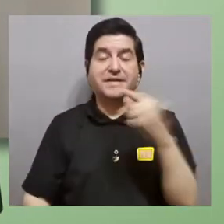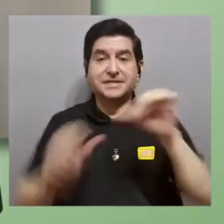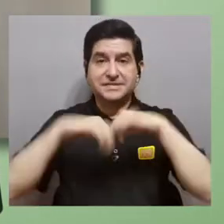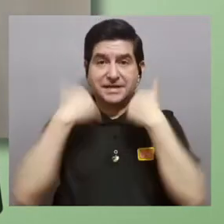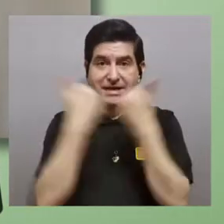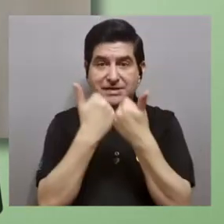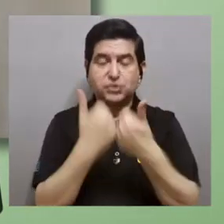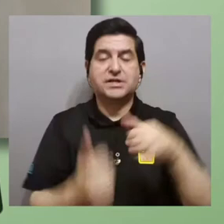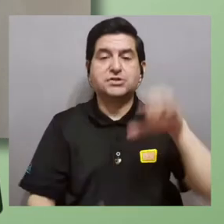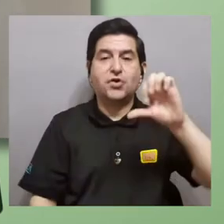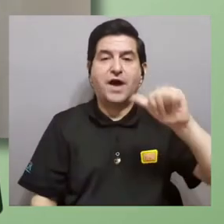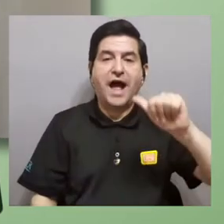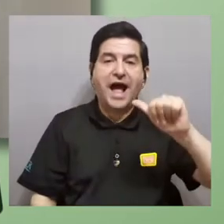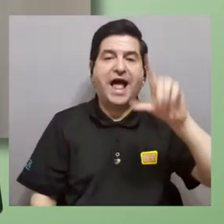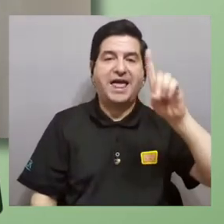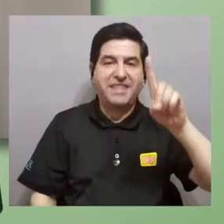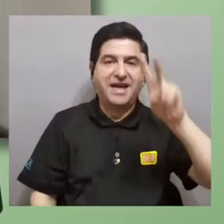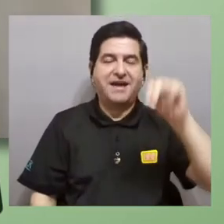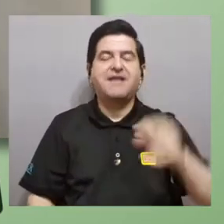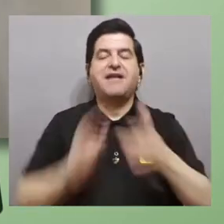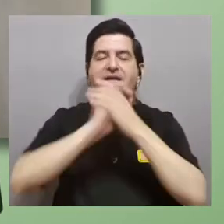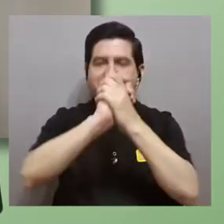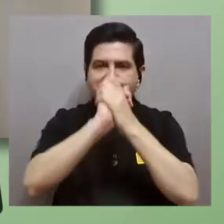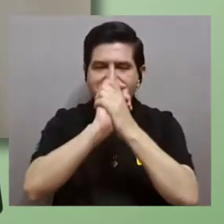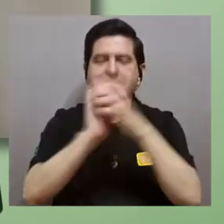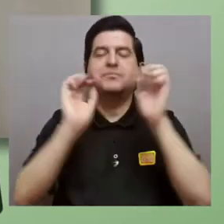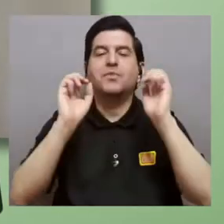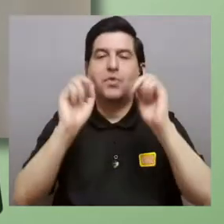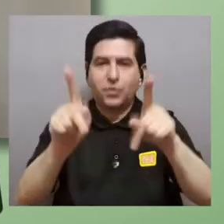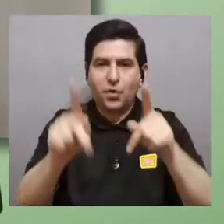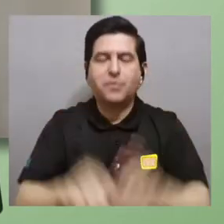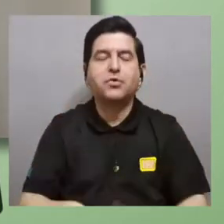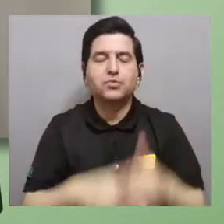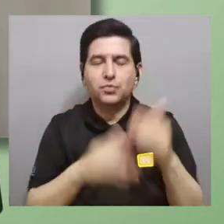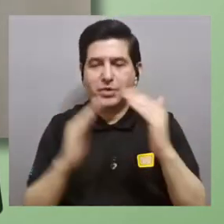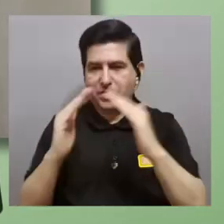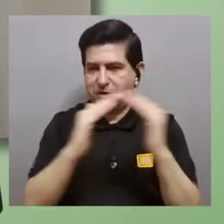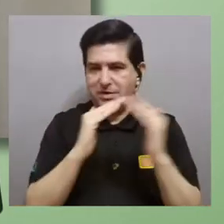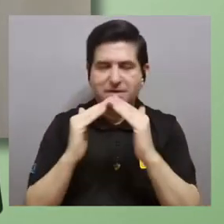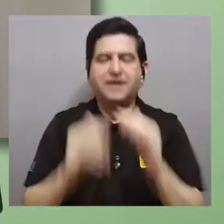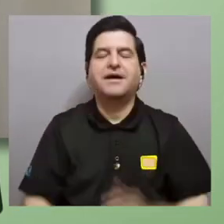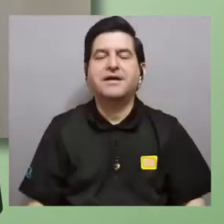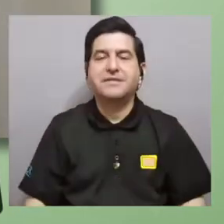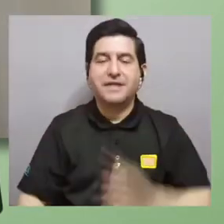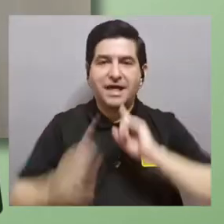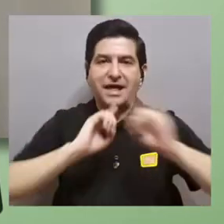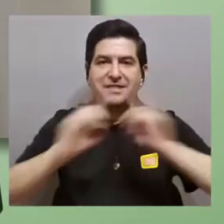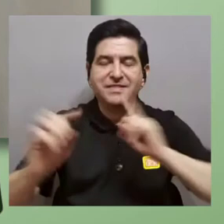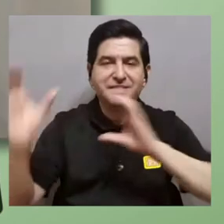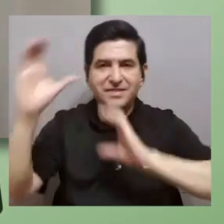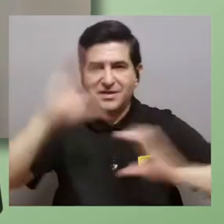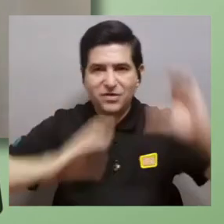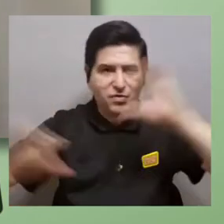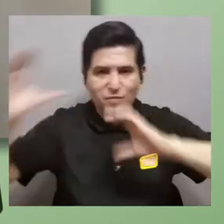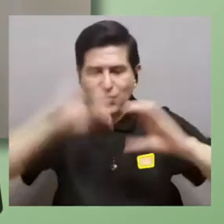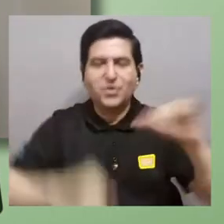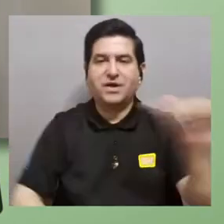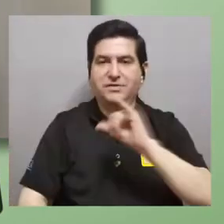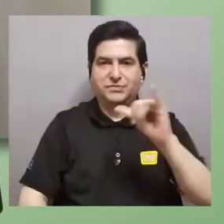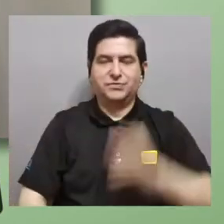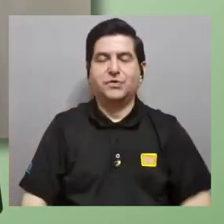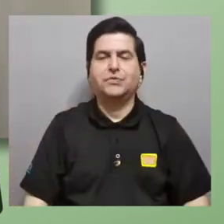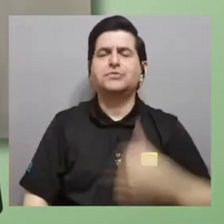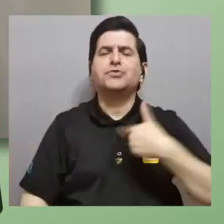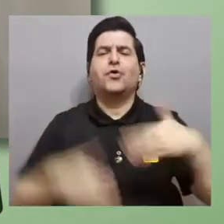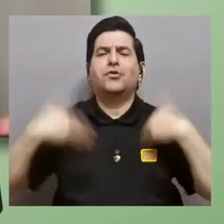invitación. Decirle a la Asociación ADN que felicitarles por crear estos espacios de convivencia para divulgar la ciencia